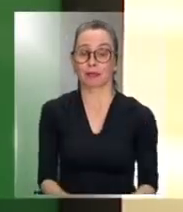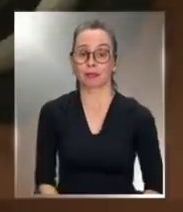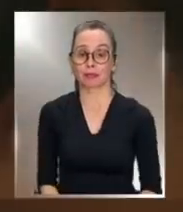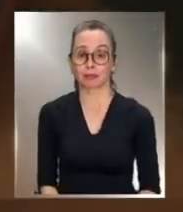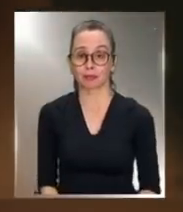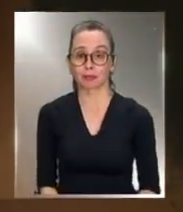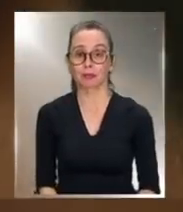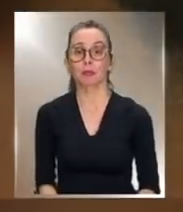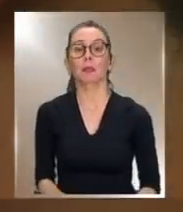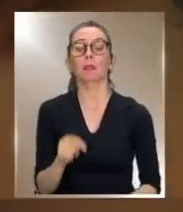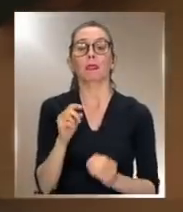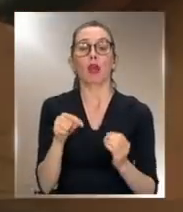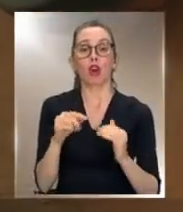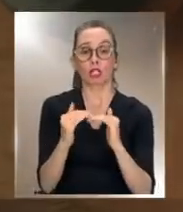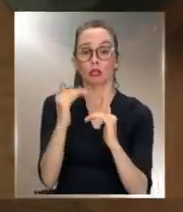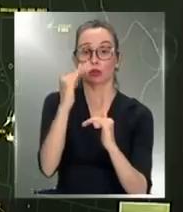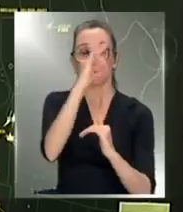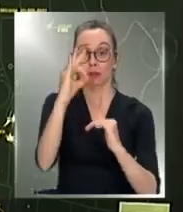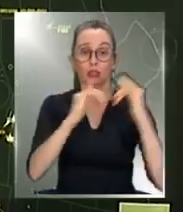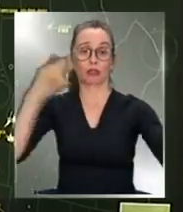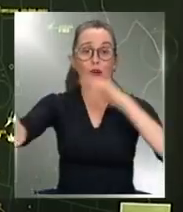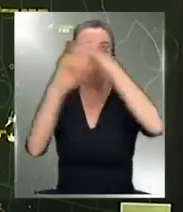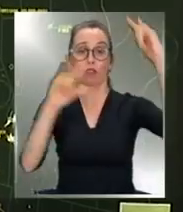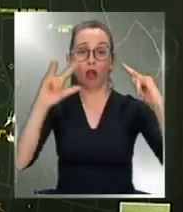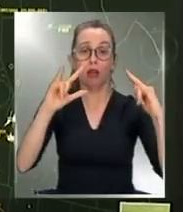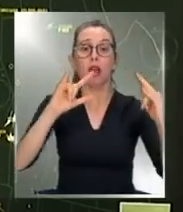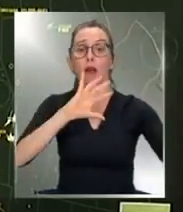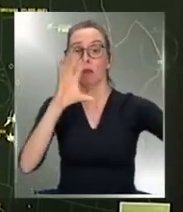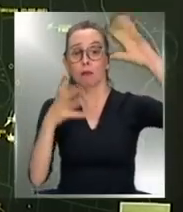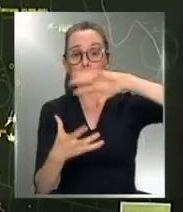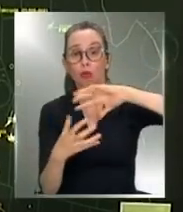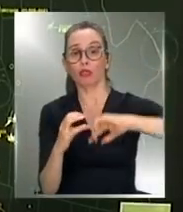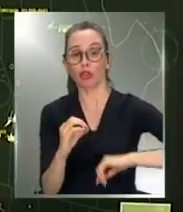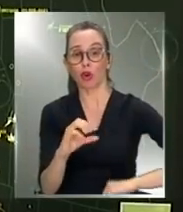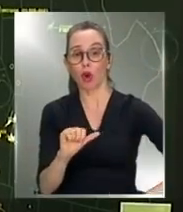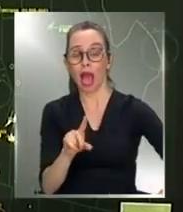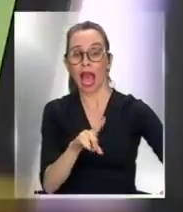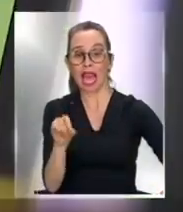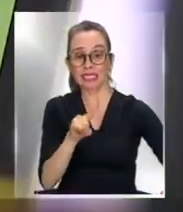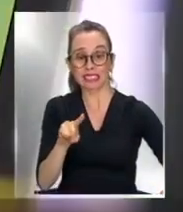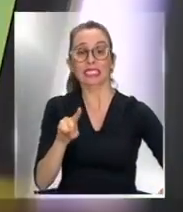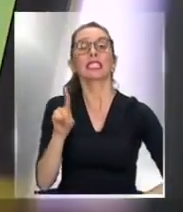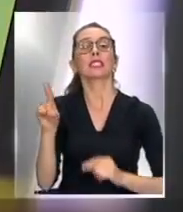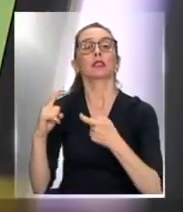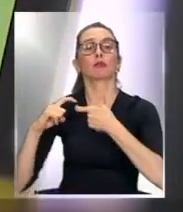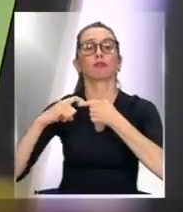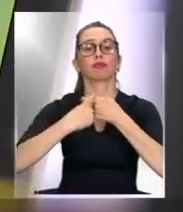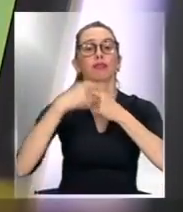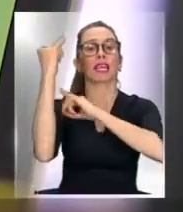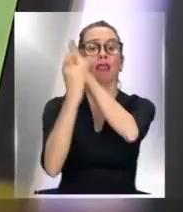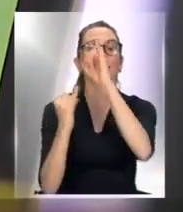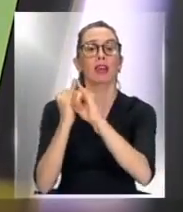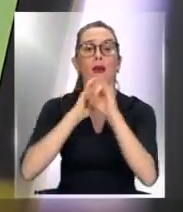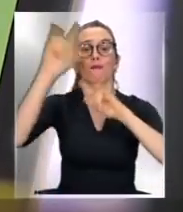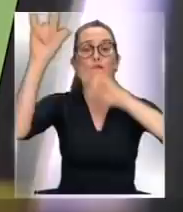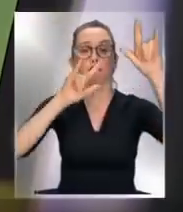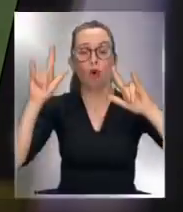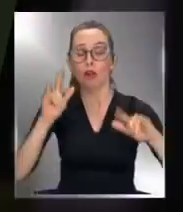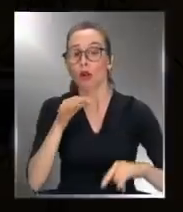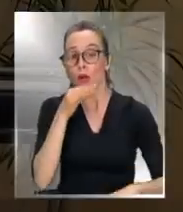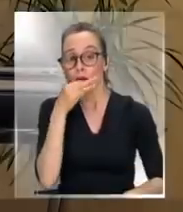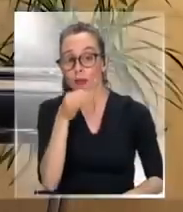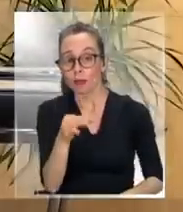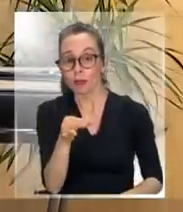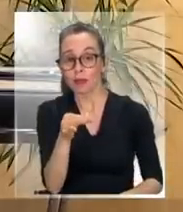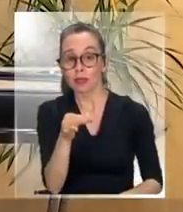El aumento del tráfico aéreo es una cosa mundial. La OASI y la Organización de Visión Civil Internacional siempre han pronosticado de